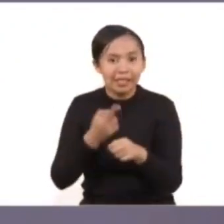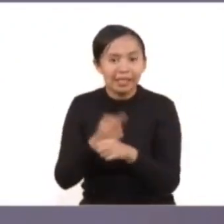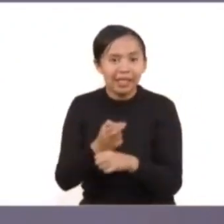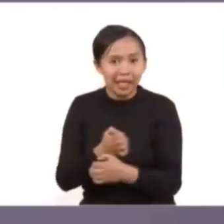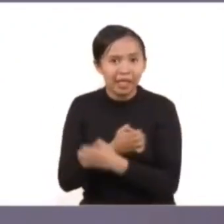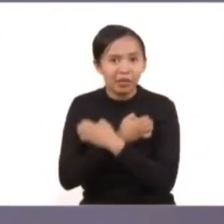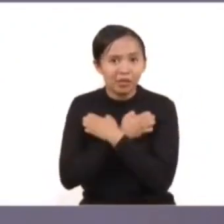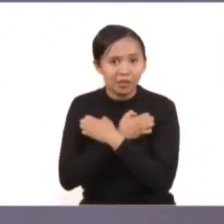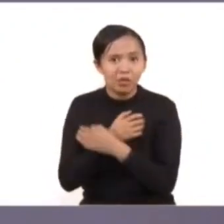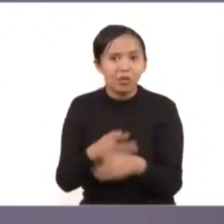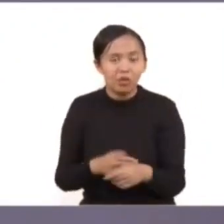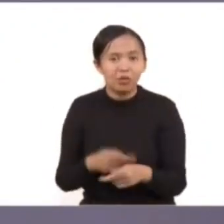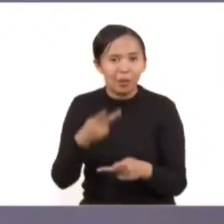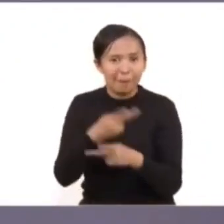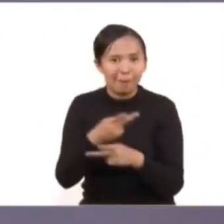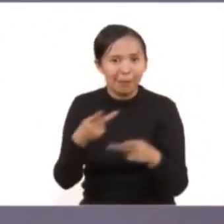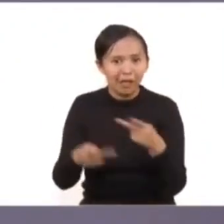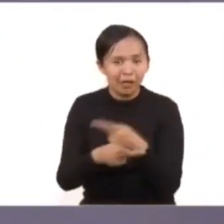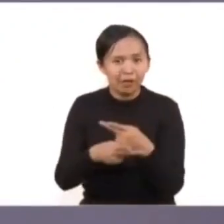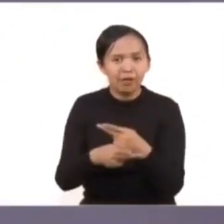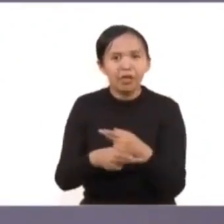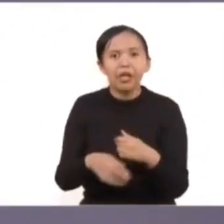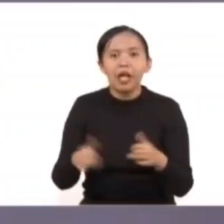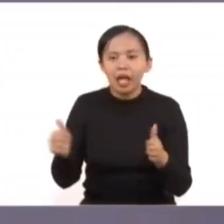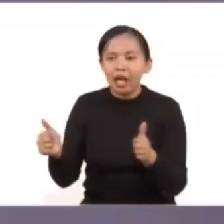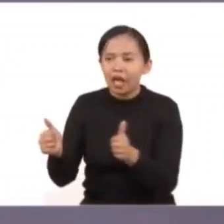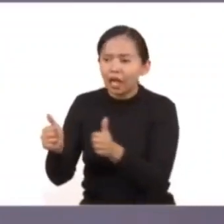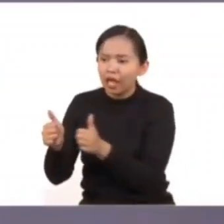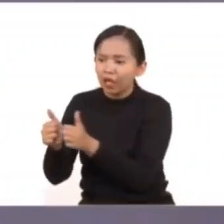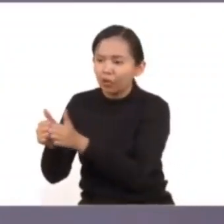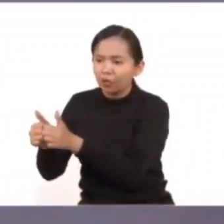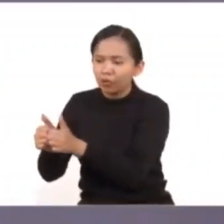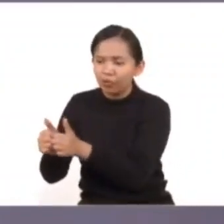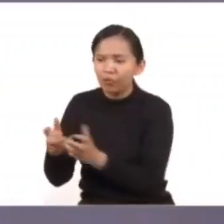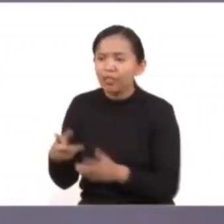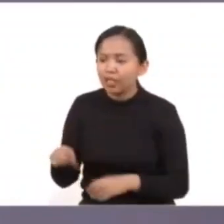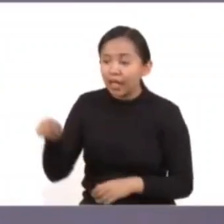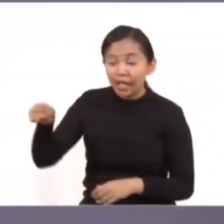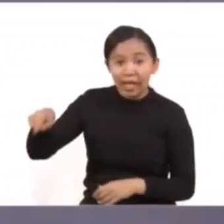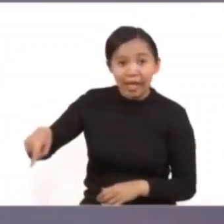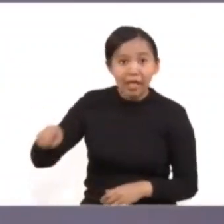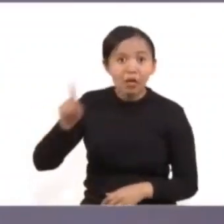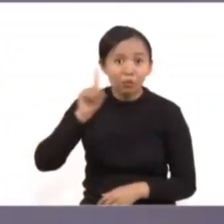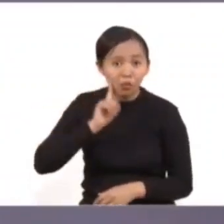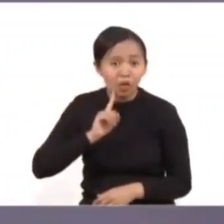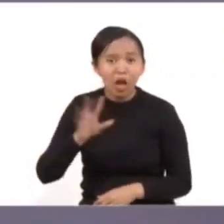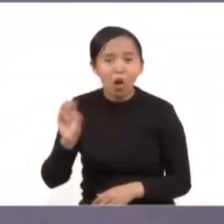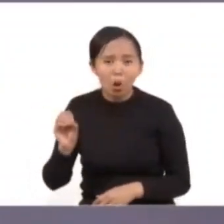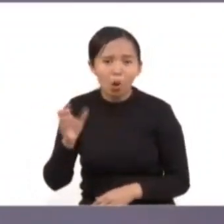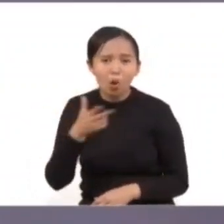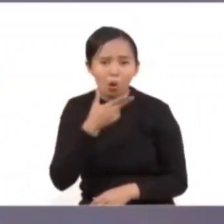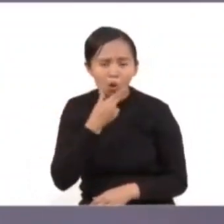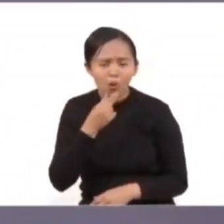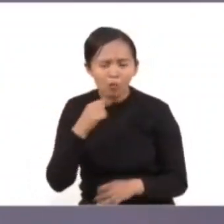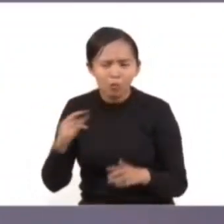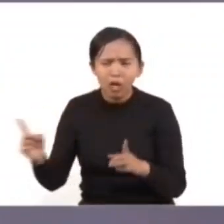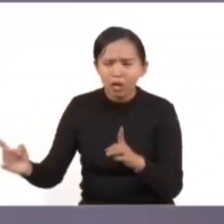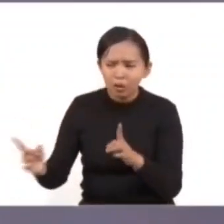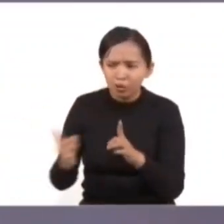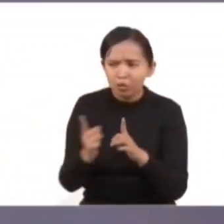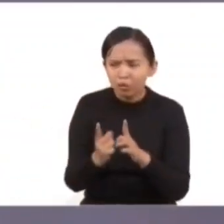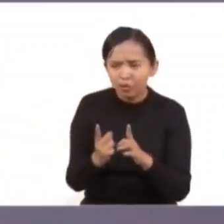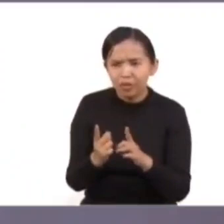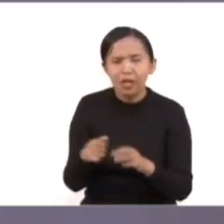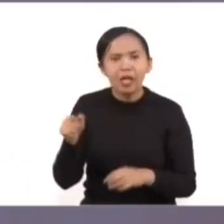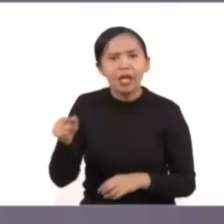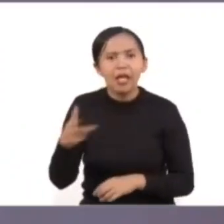Superior habrá un acompañamiento para recibir la denuncia del menor, de la menor, habrá un acompañamiento a